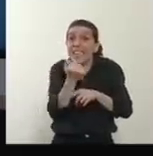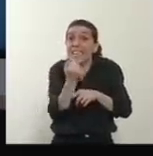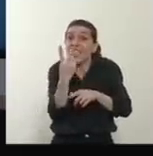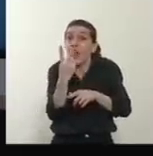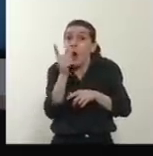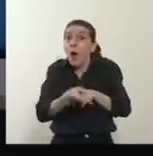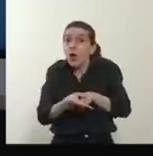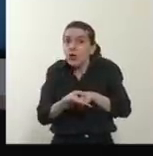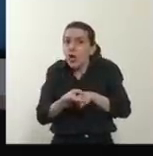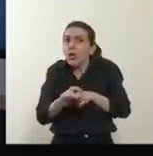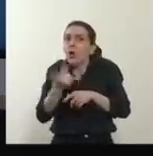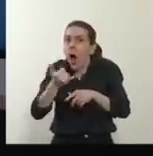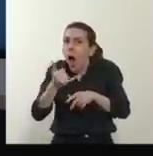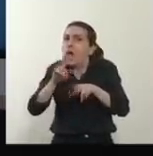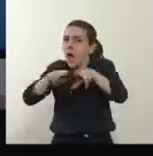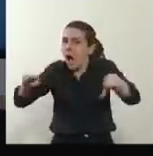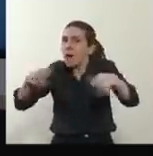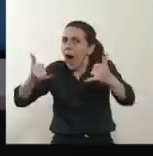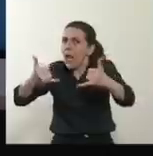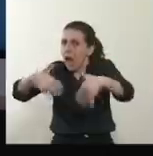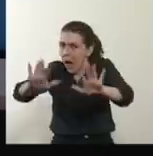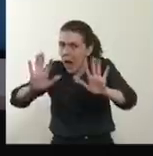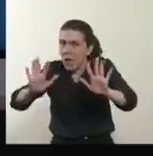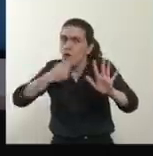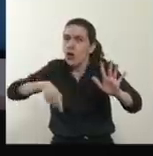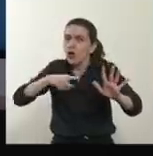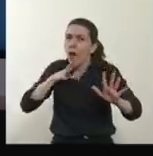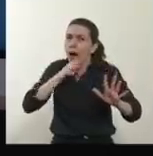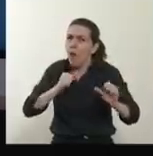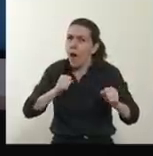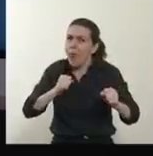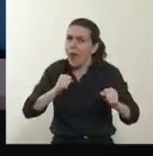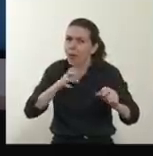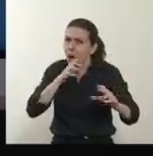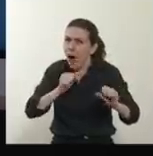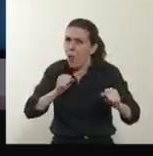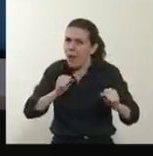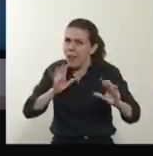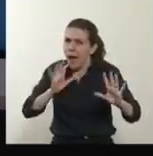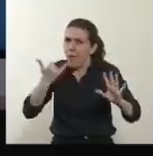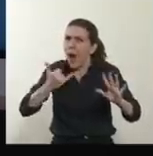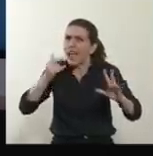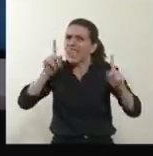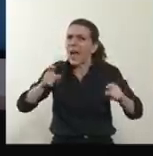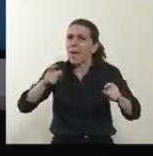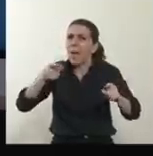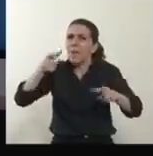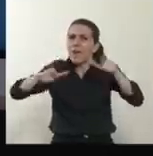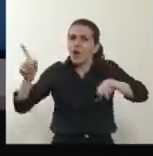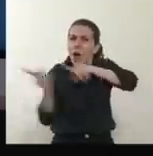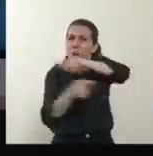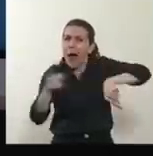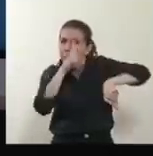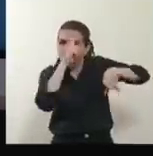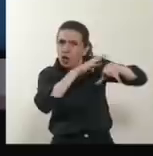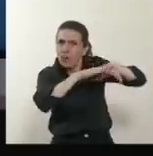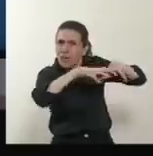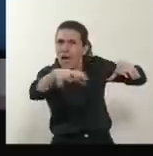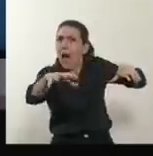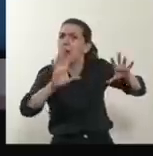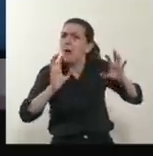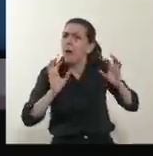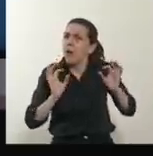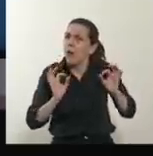estamos soportando la atención sanitaria a la enfermedad de un modo adecuado.